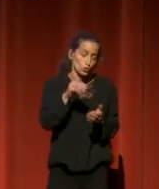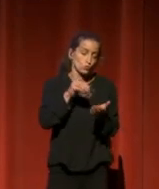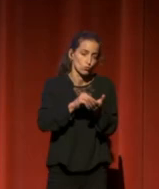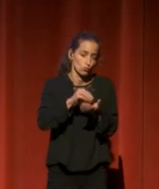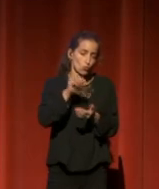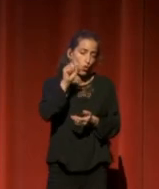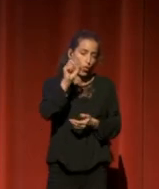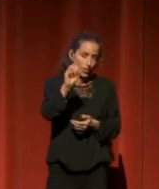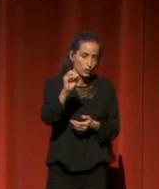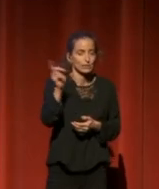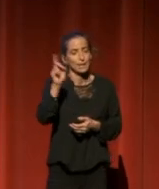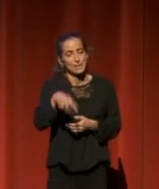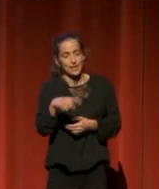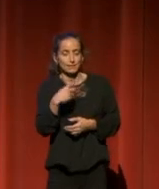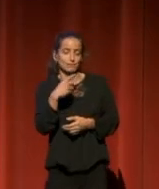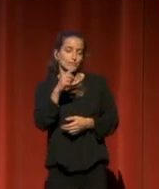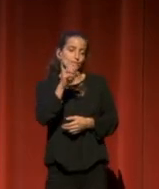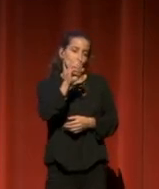biblioteca 2.0.